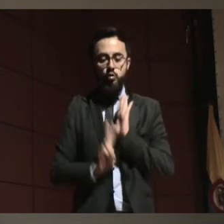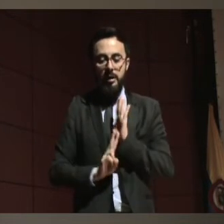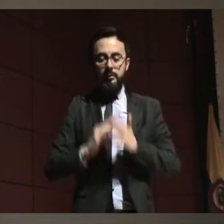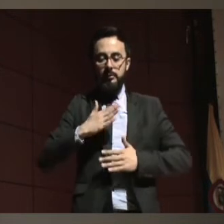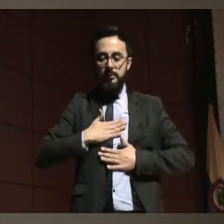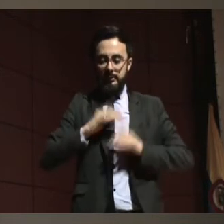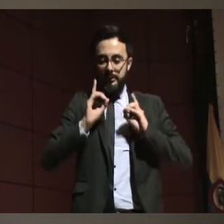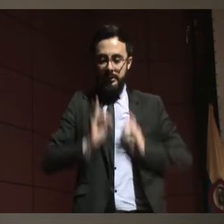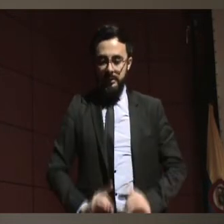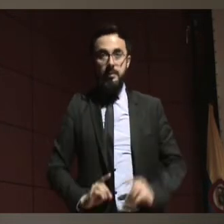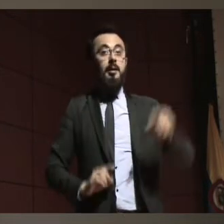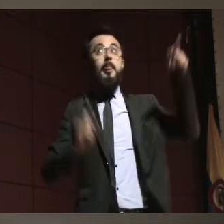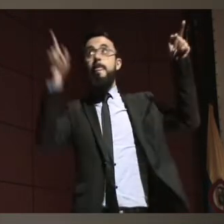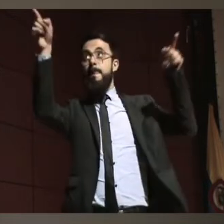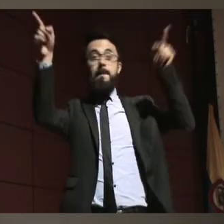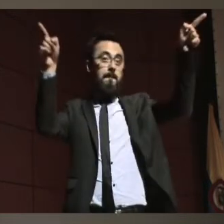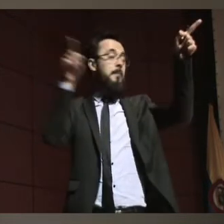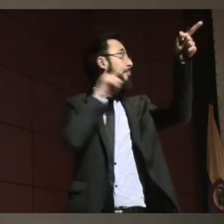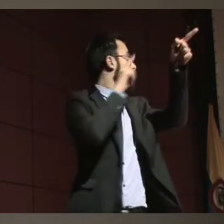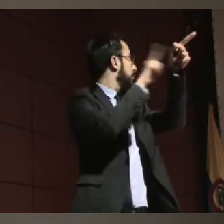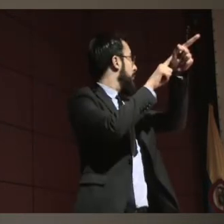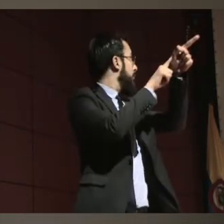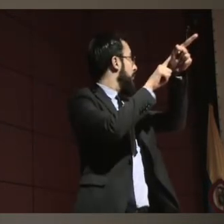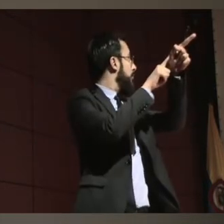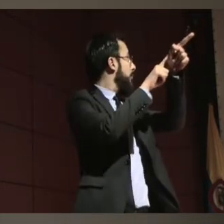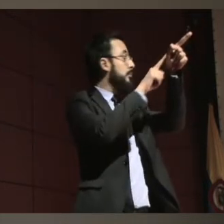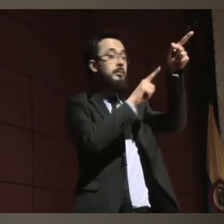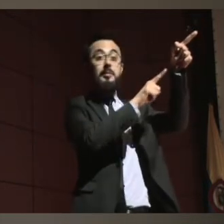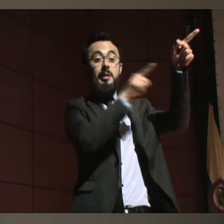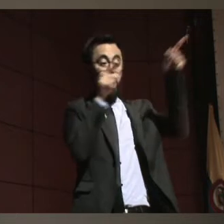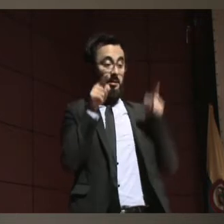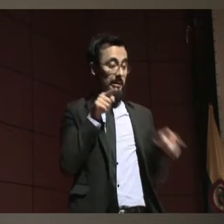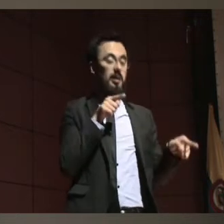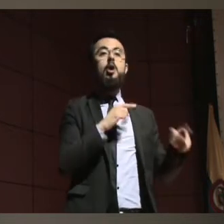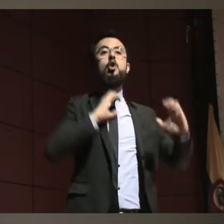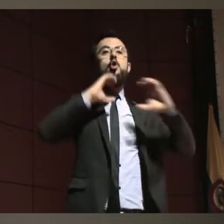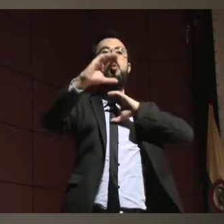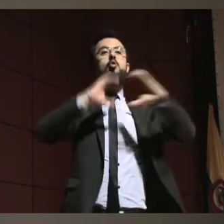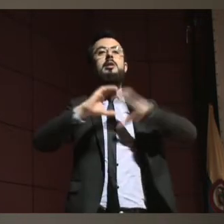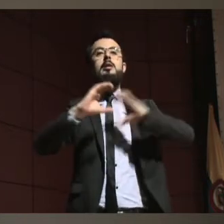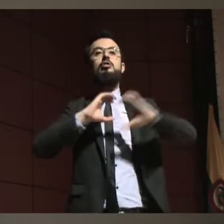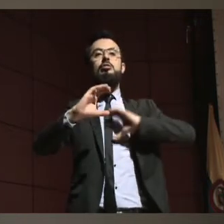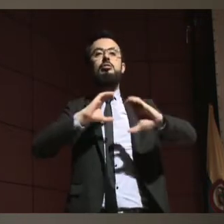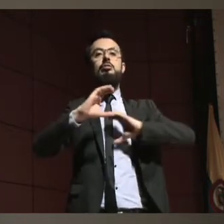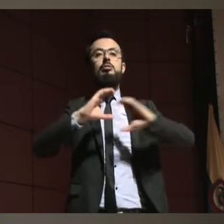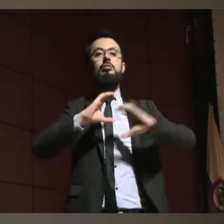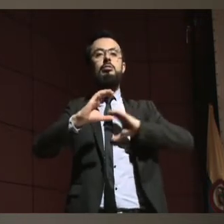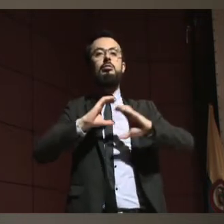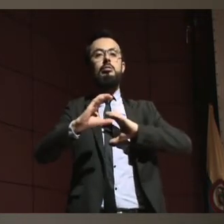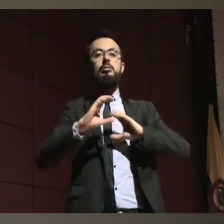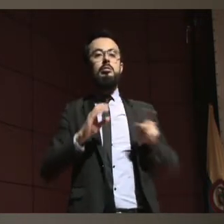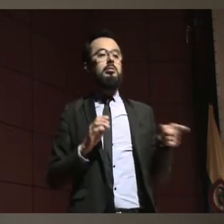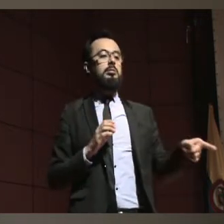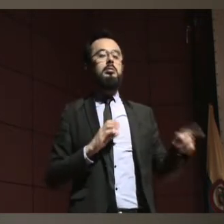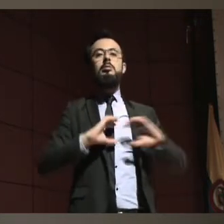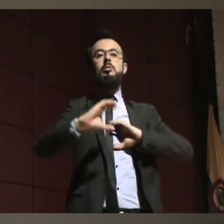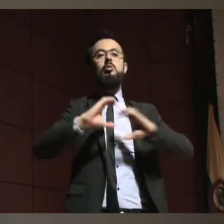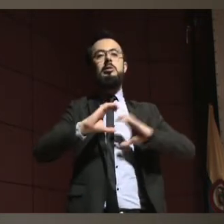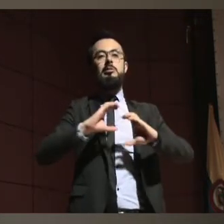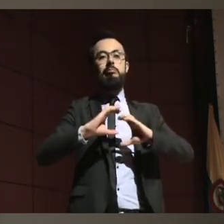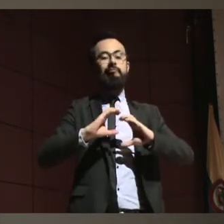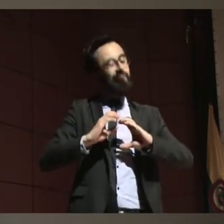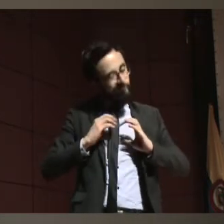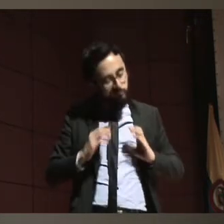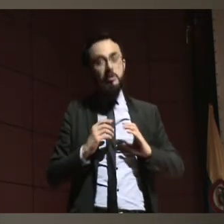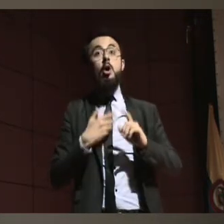Respeto, obviamente, hacia esa voluntad y medio de comunicación para que eso se logre. Muchas veces la